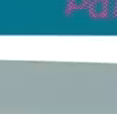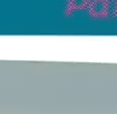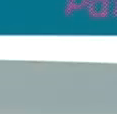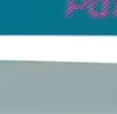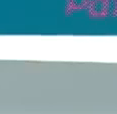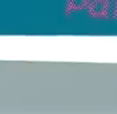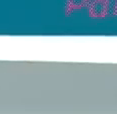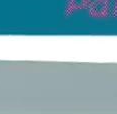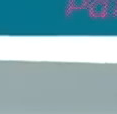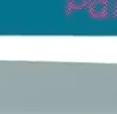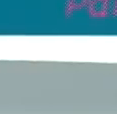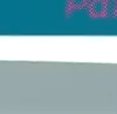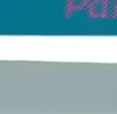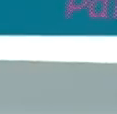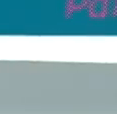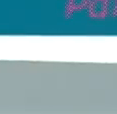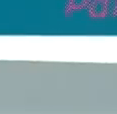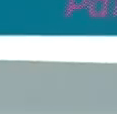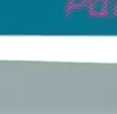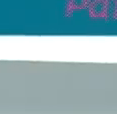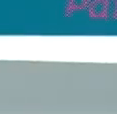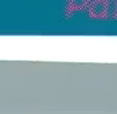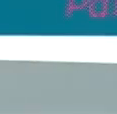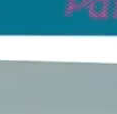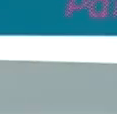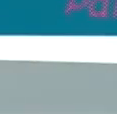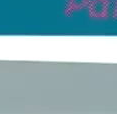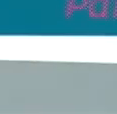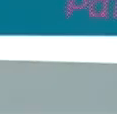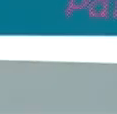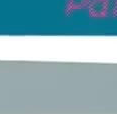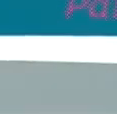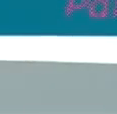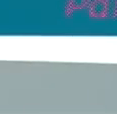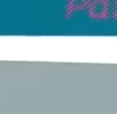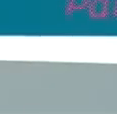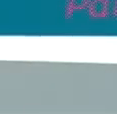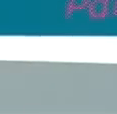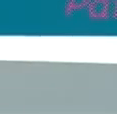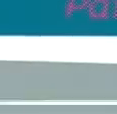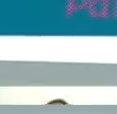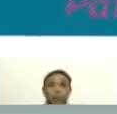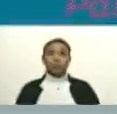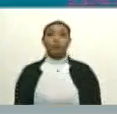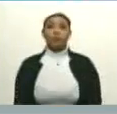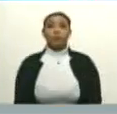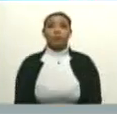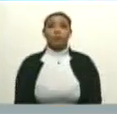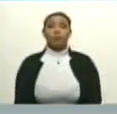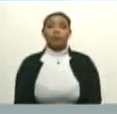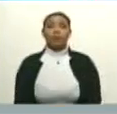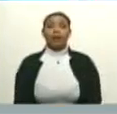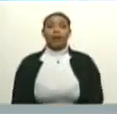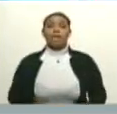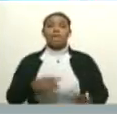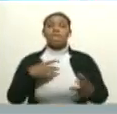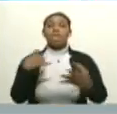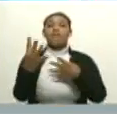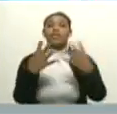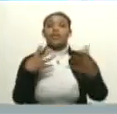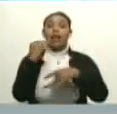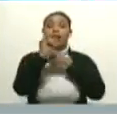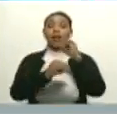Antonieta, de verdad, el Festival Internacional de Teatro Progresista, se convirtió en un gran